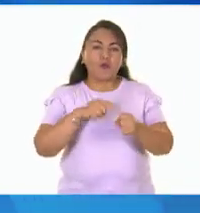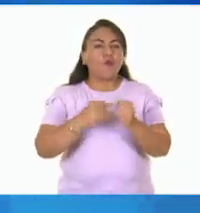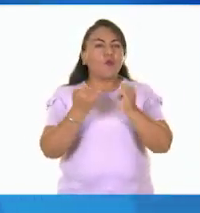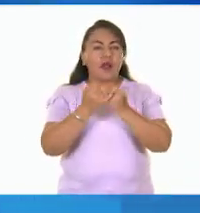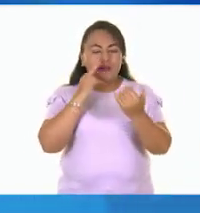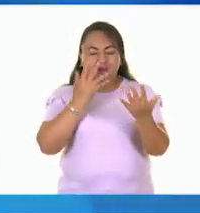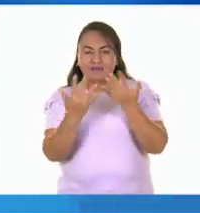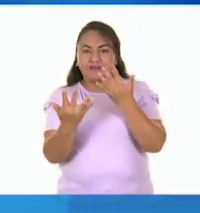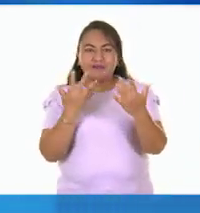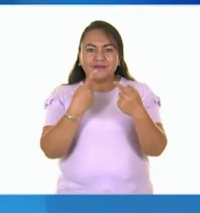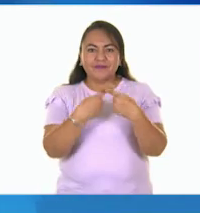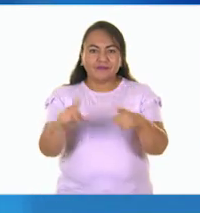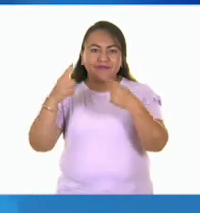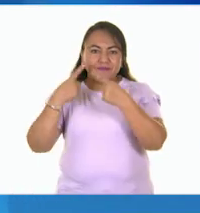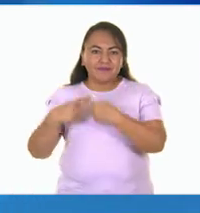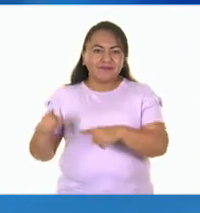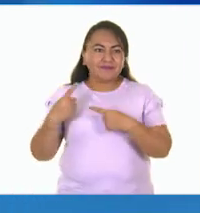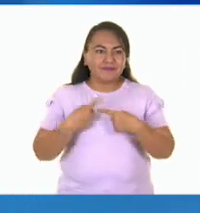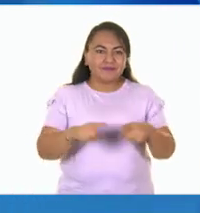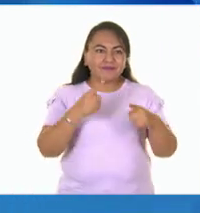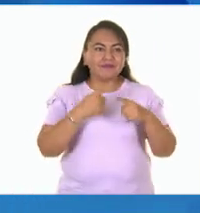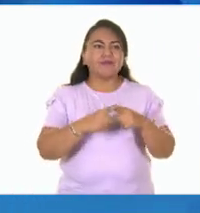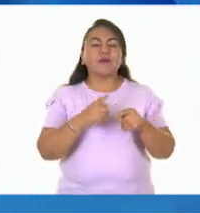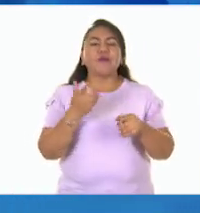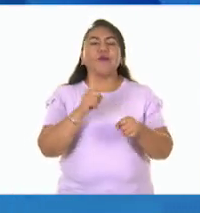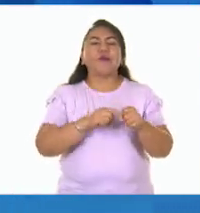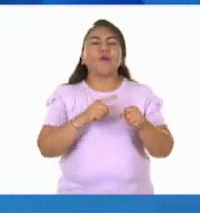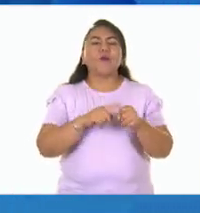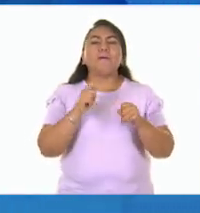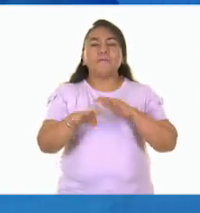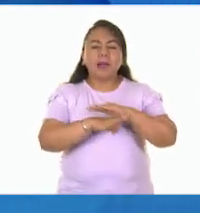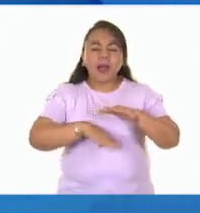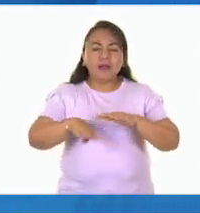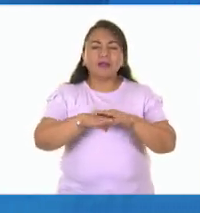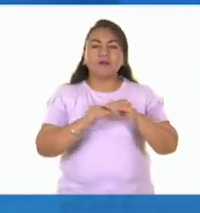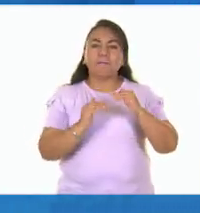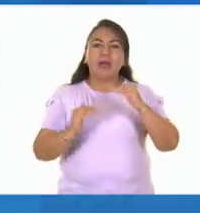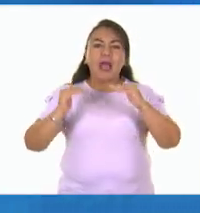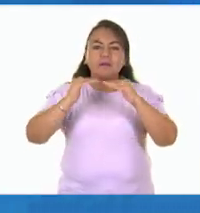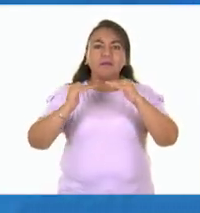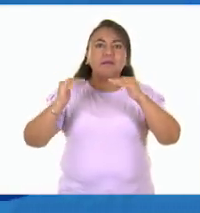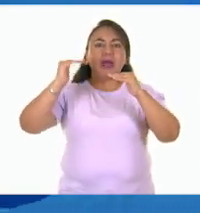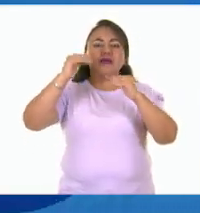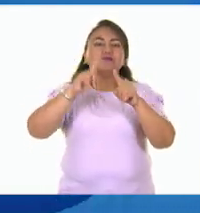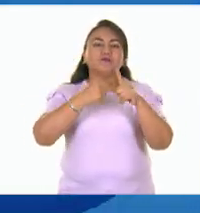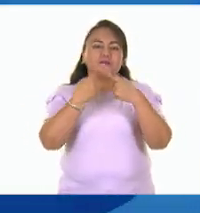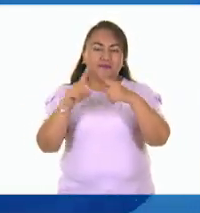contrastar entre los primarios, secundarios y terciarios.